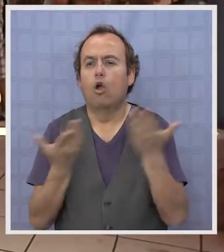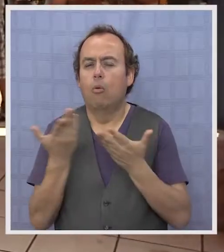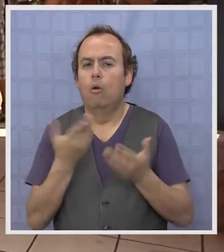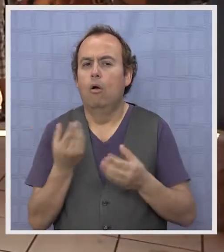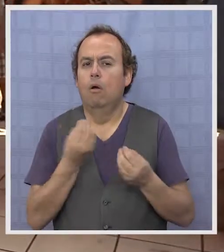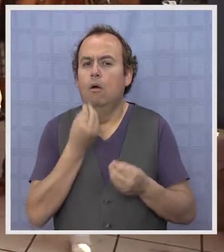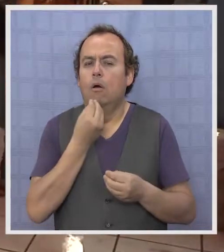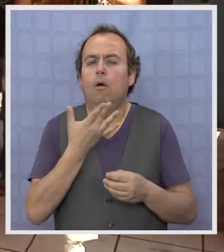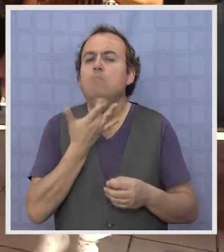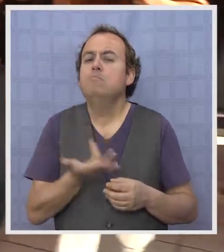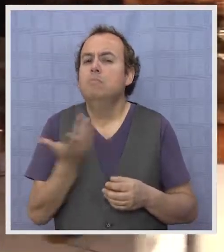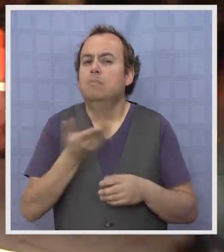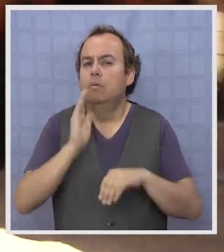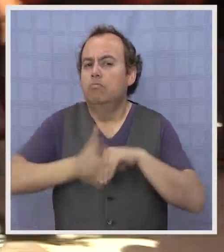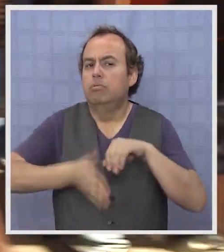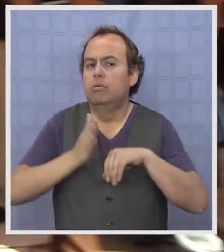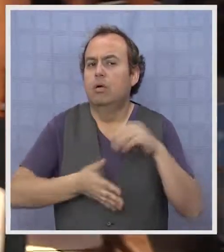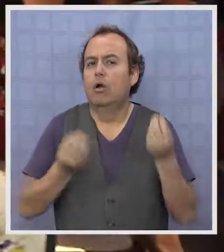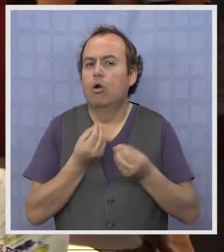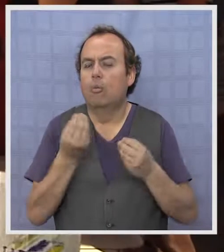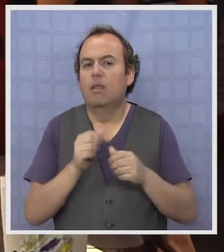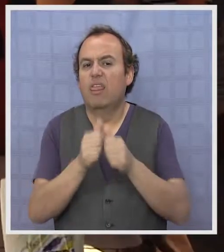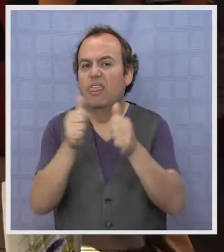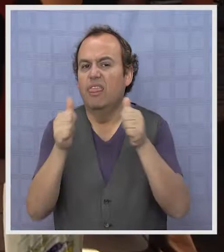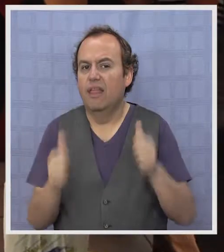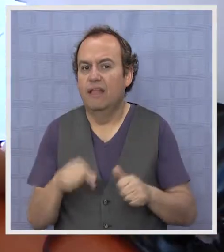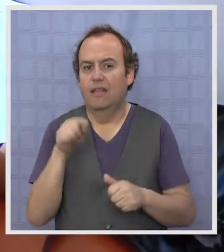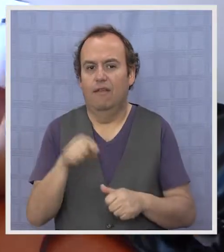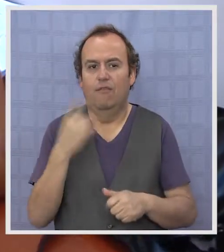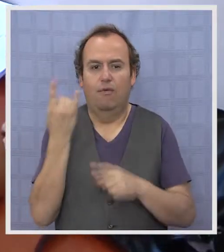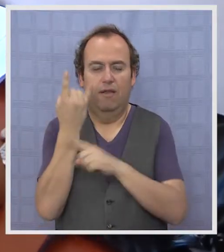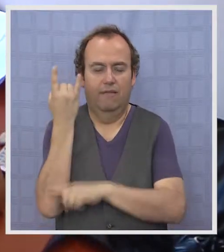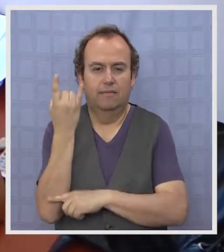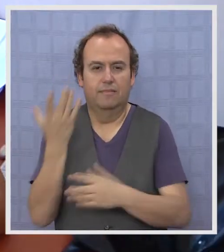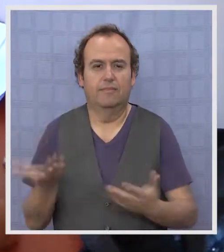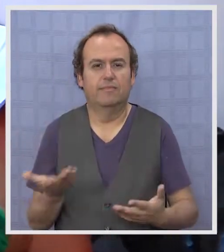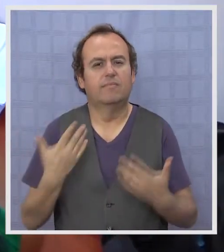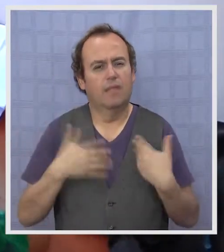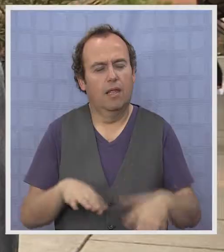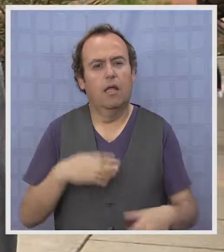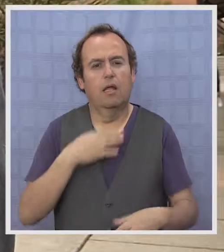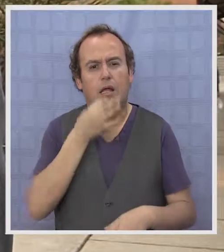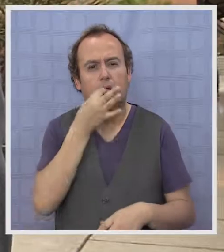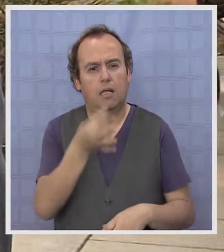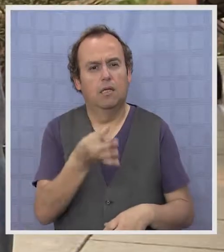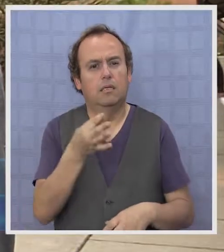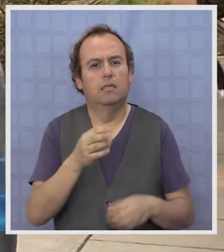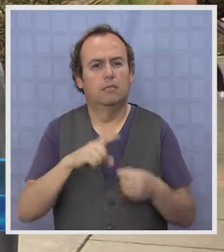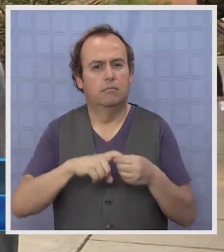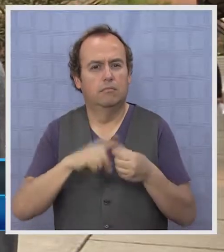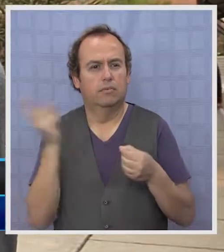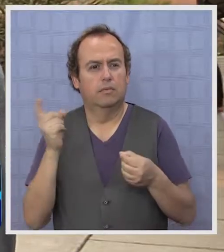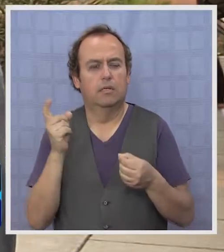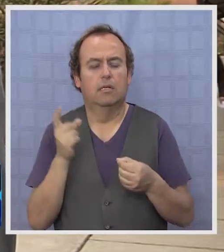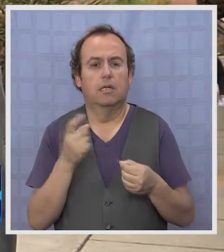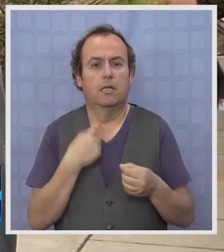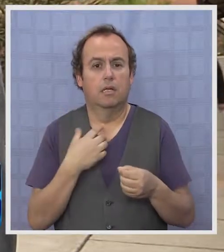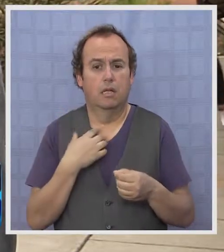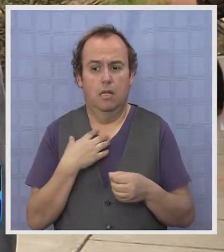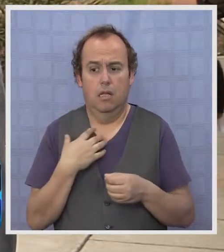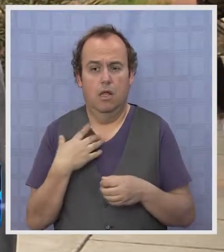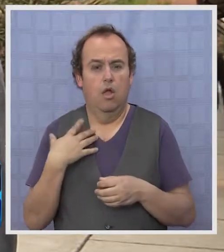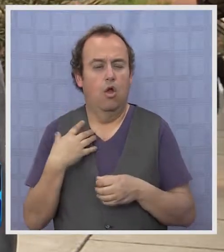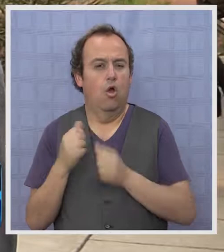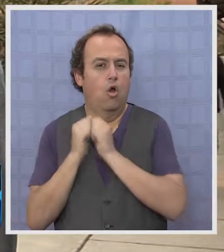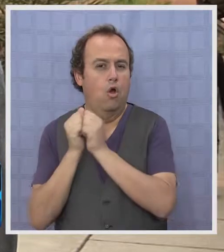para luego enfrentar a los directivos de la Casa de Estudios Superiores. En donde se ha dicho que se va a desvincular a colegas,